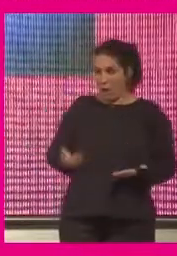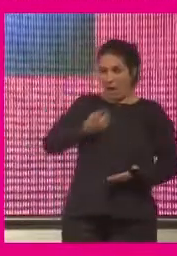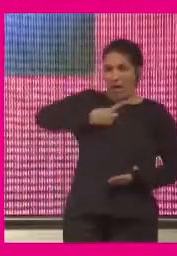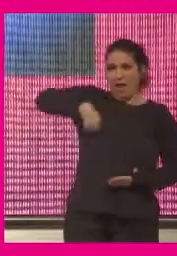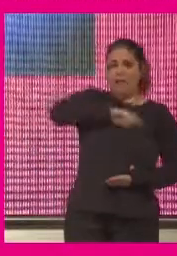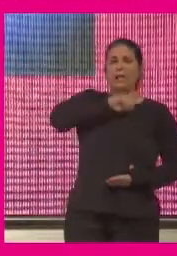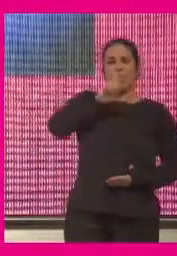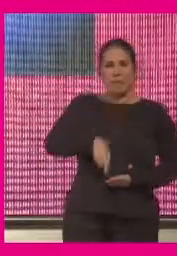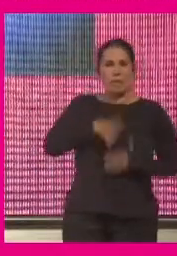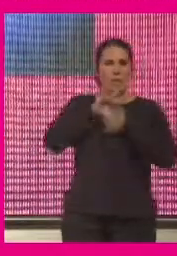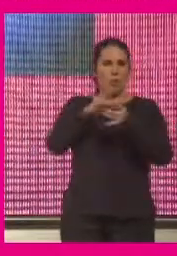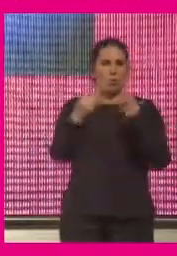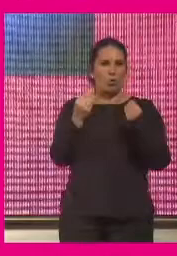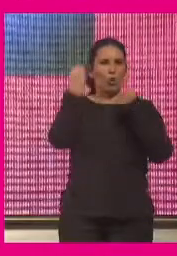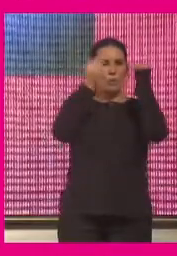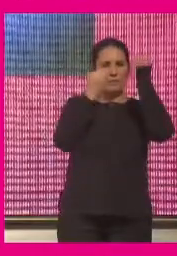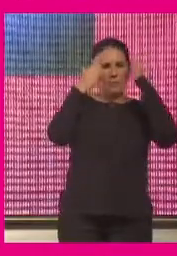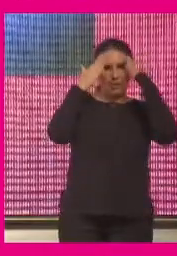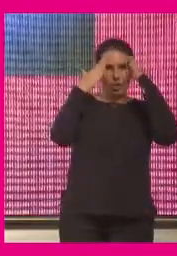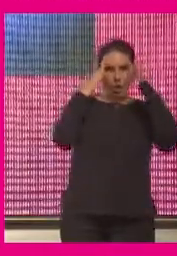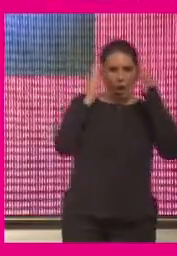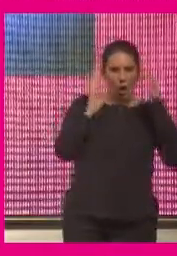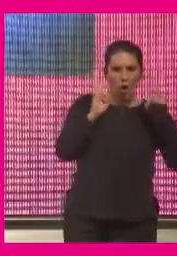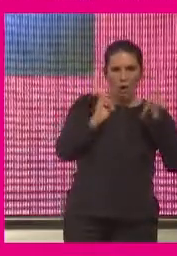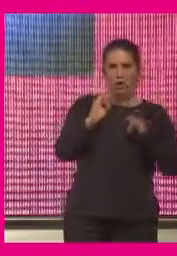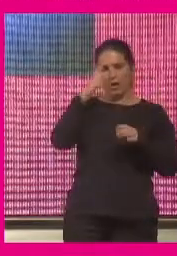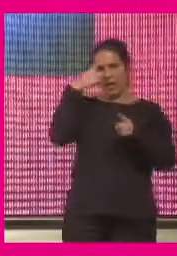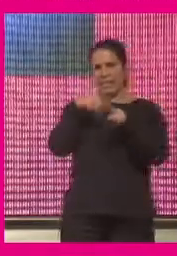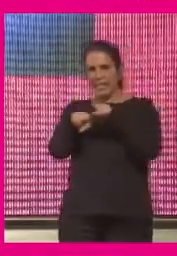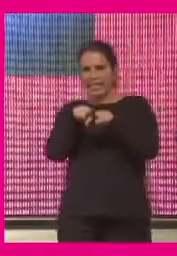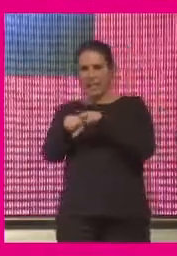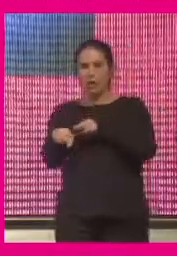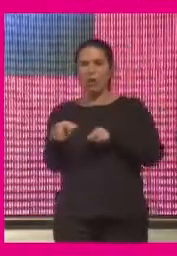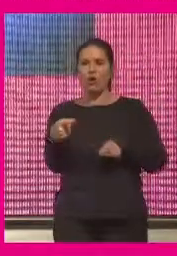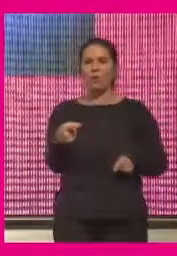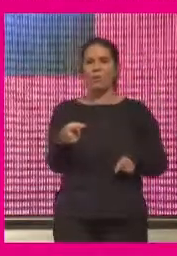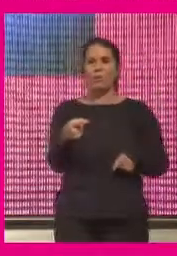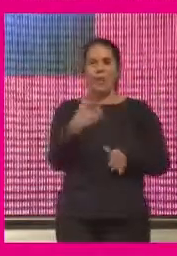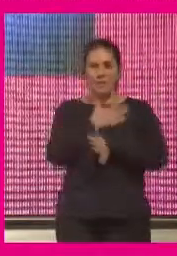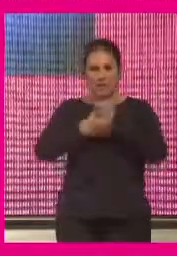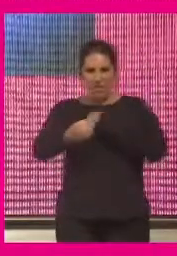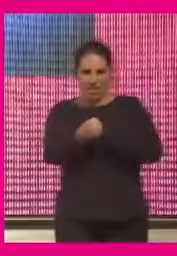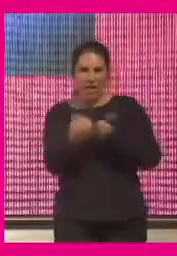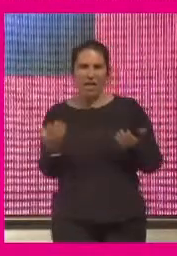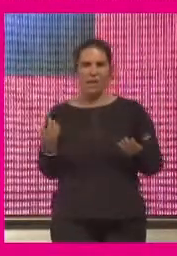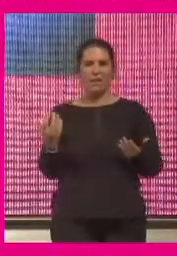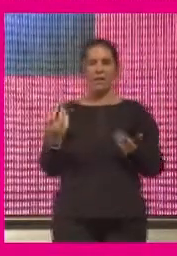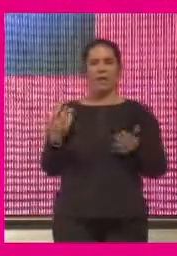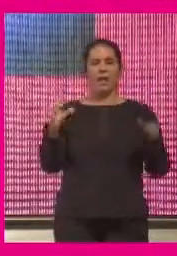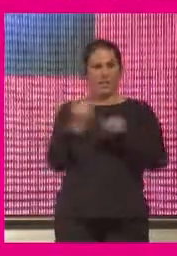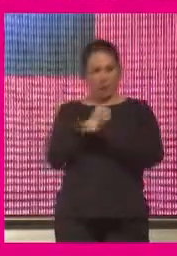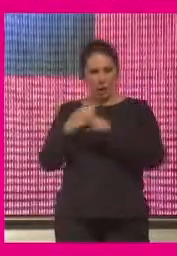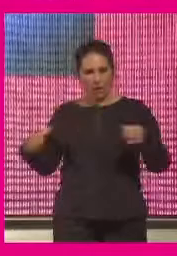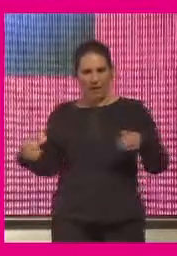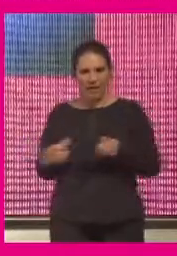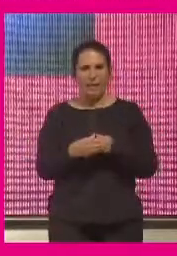tendrán mucho que ver pues con el pensamiento lógico con el pensamiento crítico con la capacidad de empatizar con la capacidad de trabajar en equipo de mantener